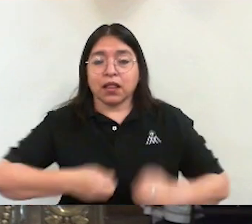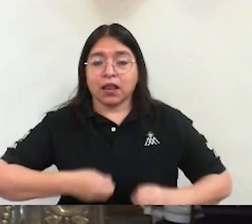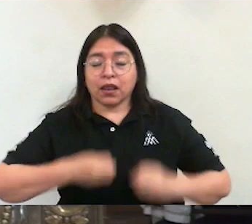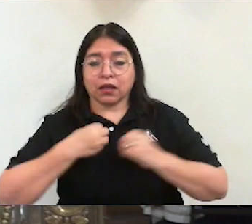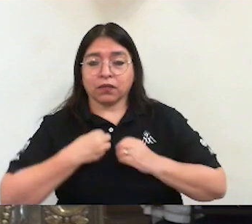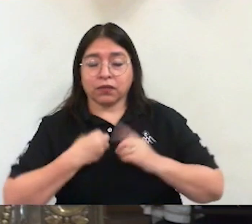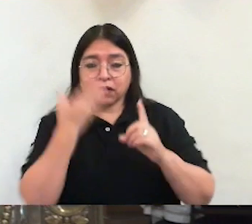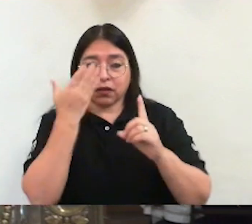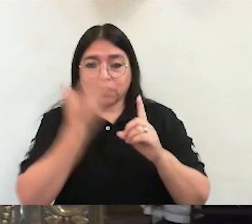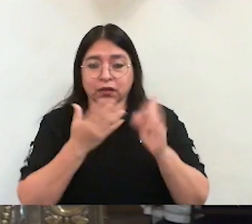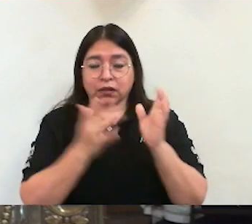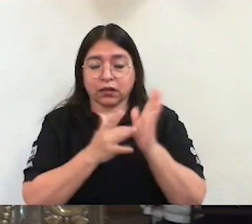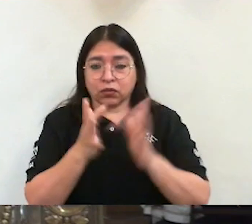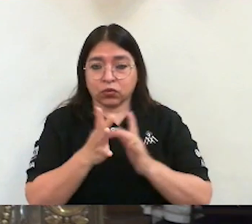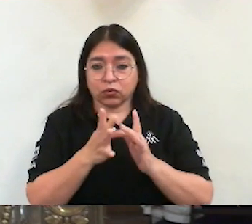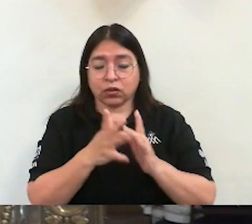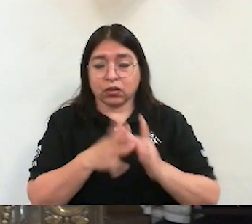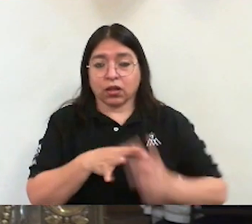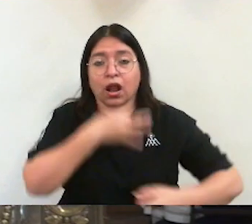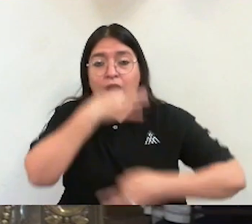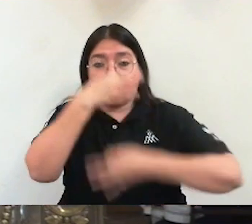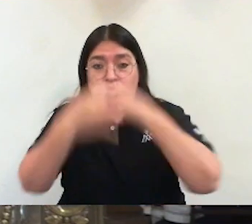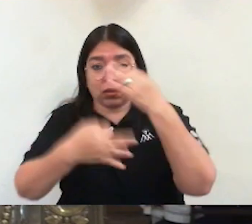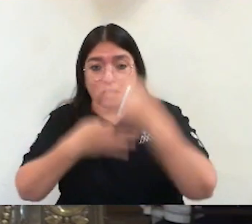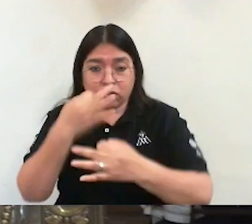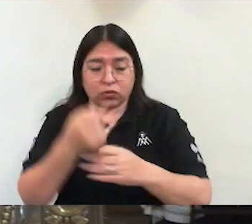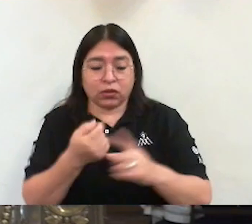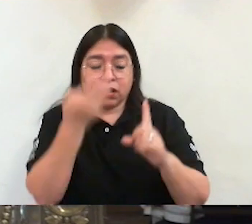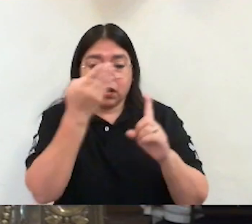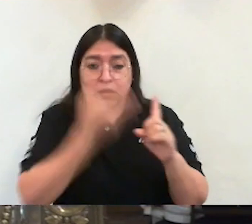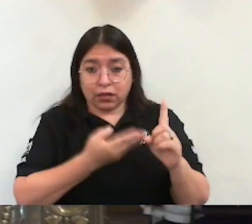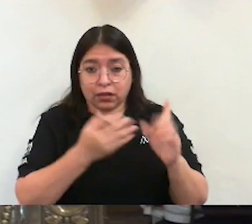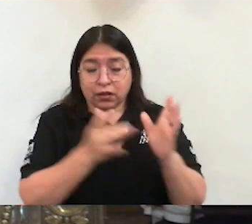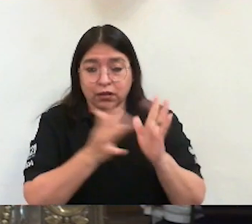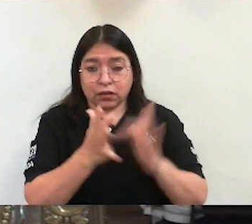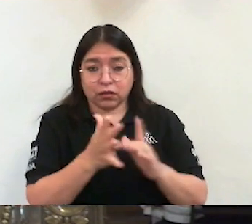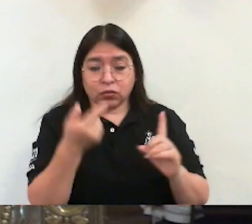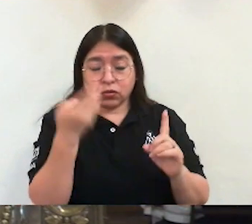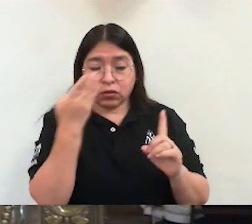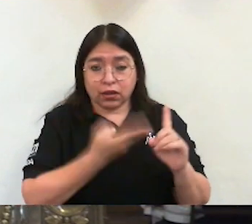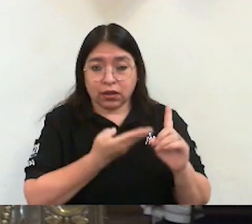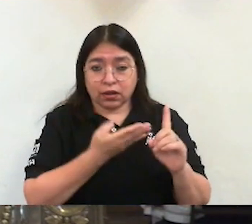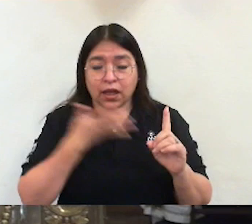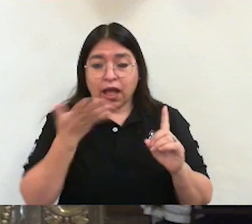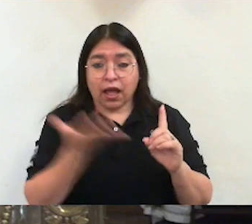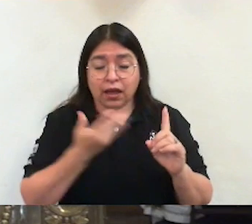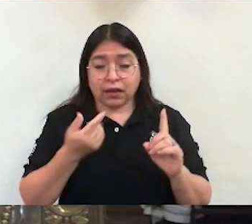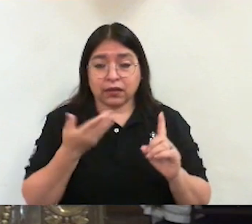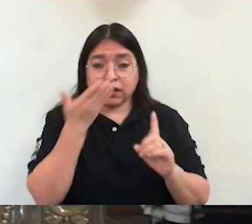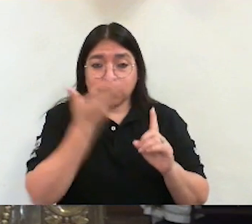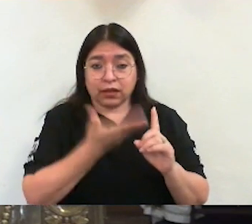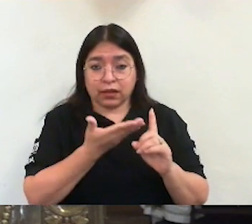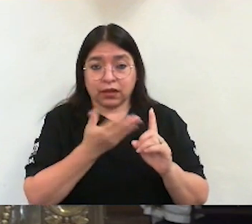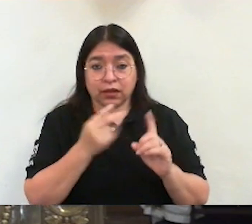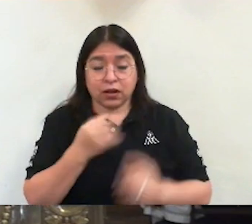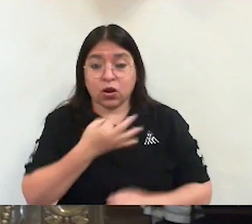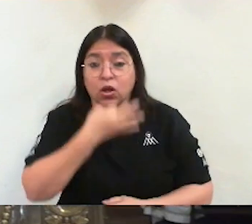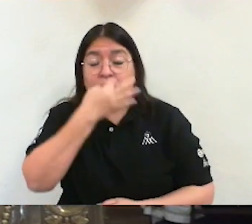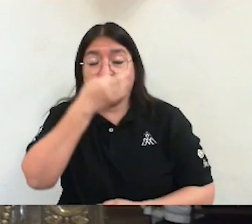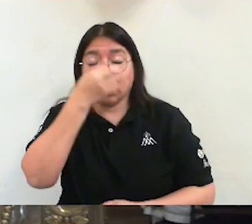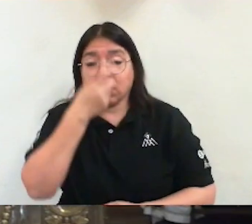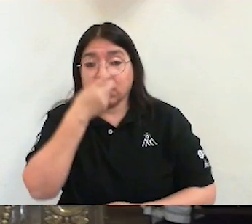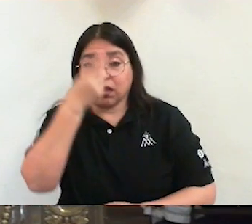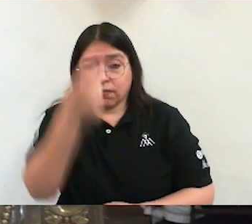disociar. Lo que Él es, lo que hace y lo que dice.